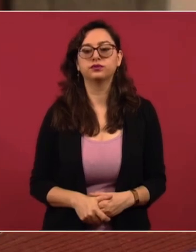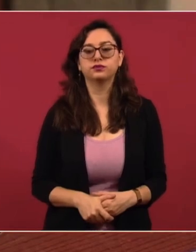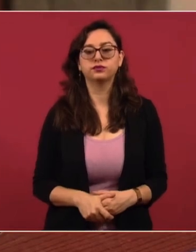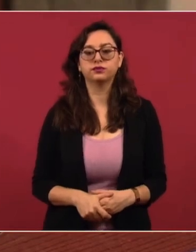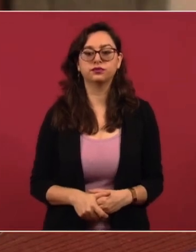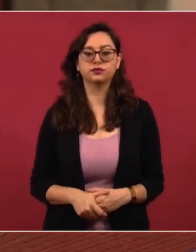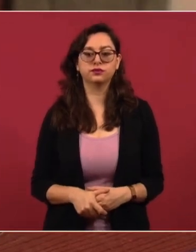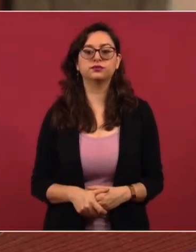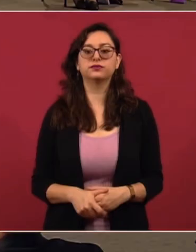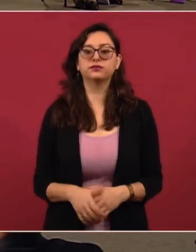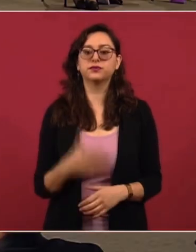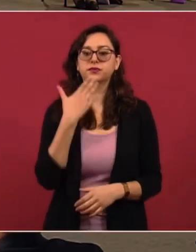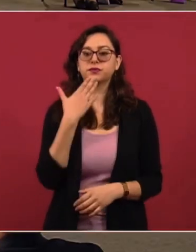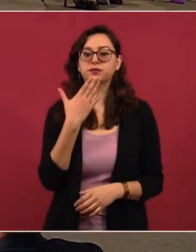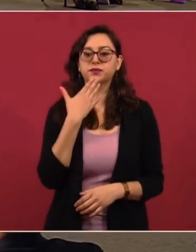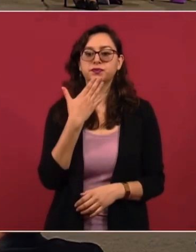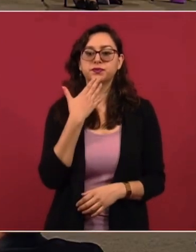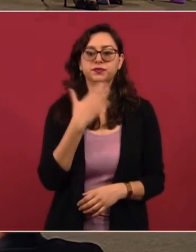Muy bien.